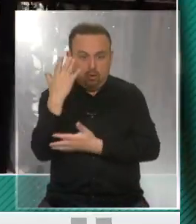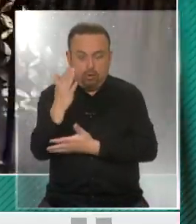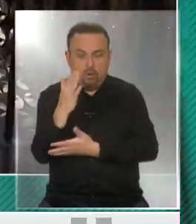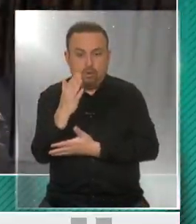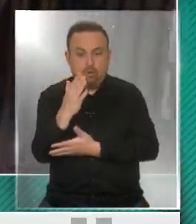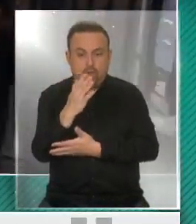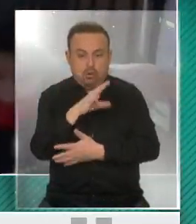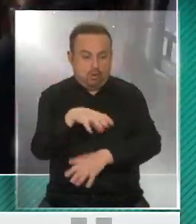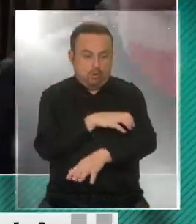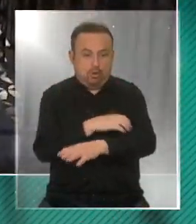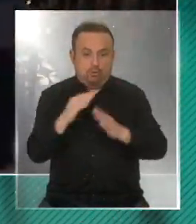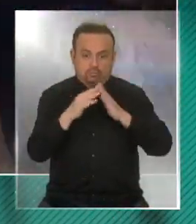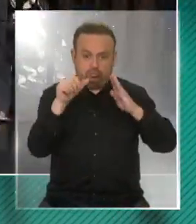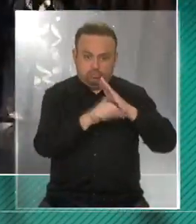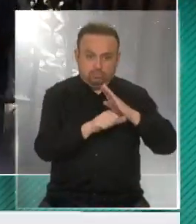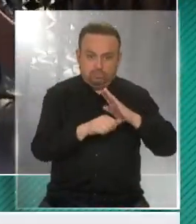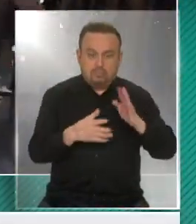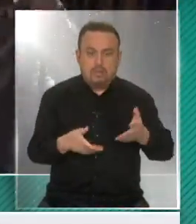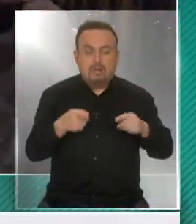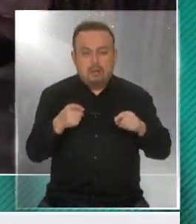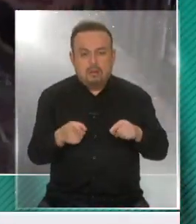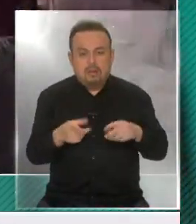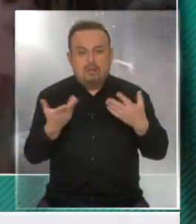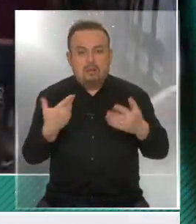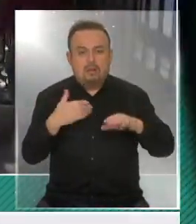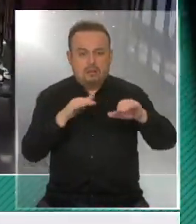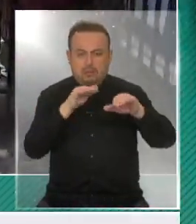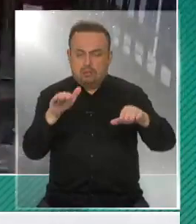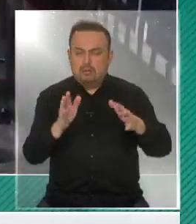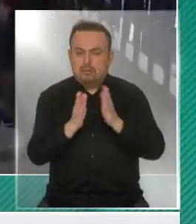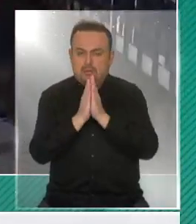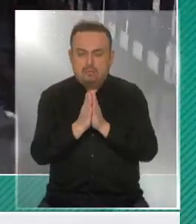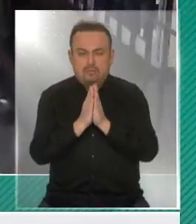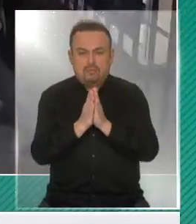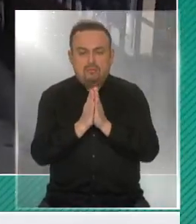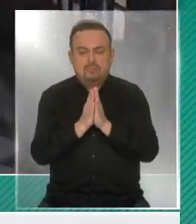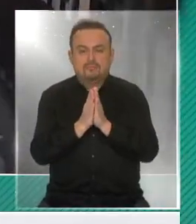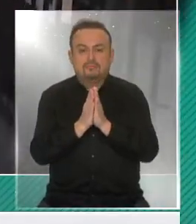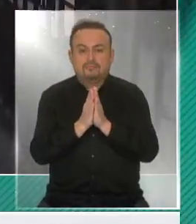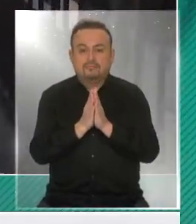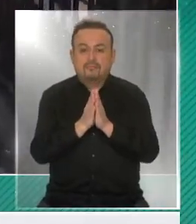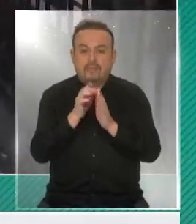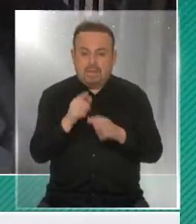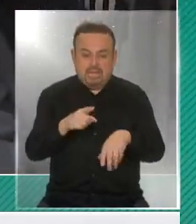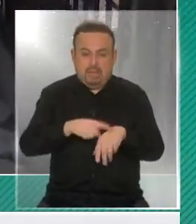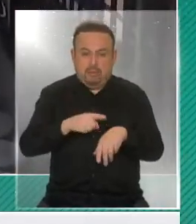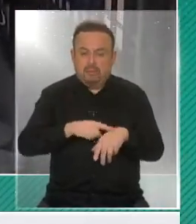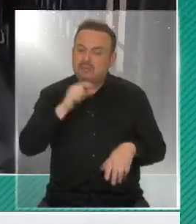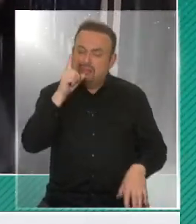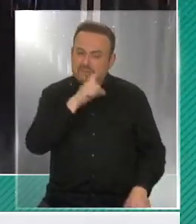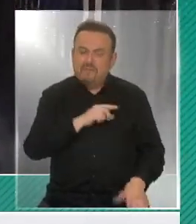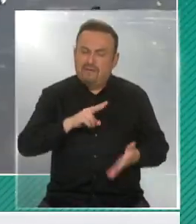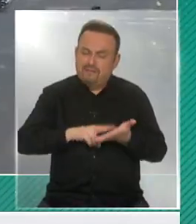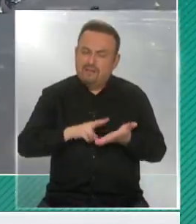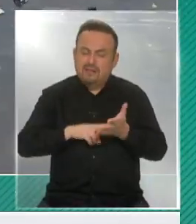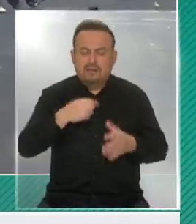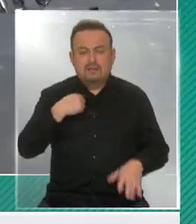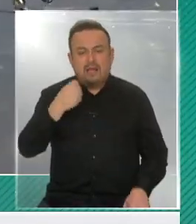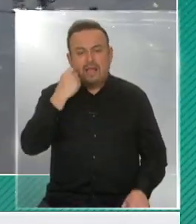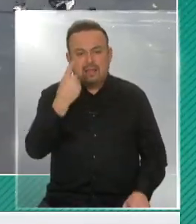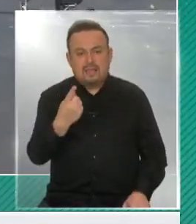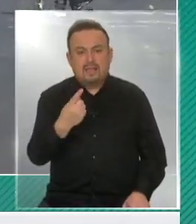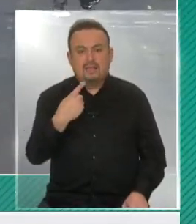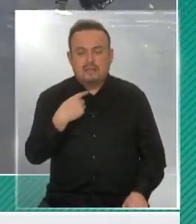región metropolitana, está en cuarentena. Y por eso nosotros, el llamado a las personas, insisto, es difícil este momento, un momento difícil y nosotros lo entendemos